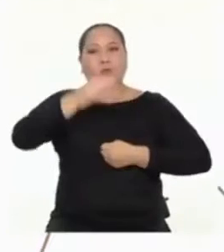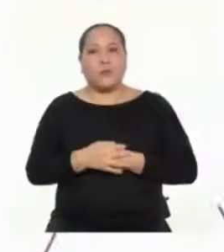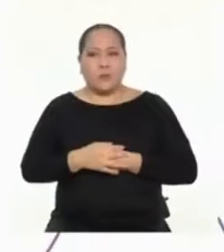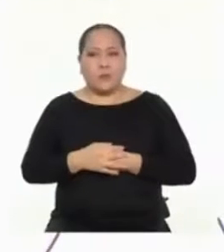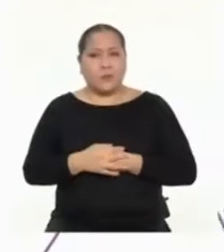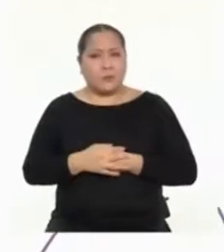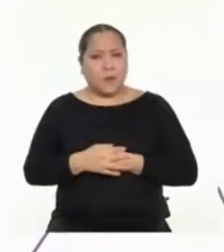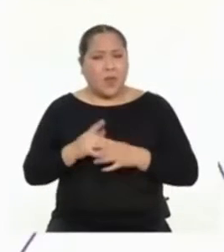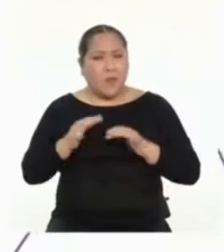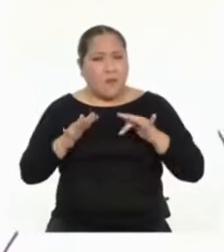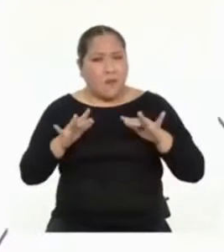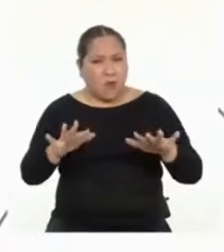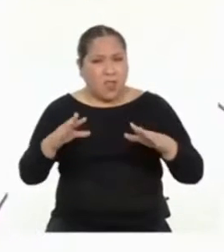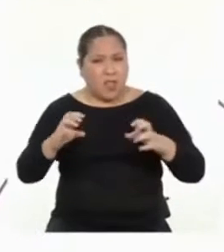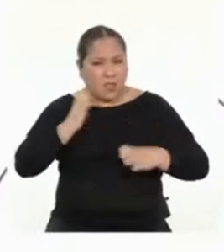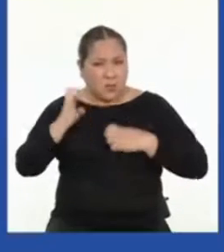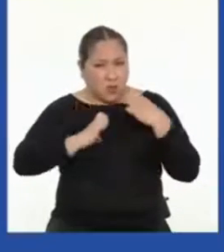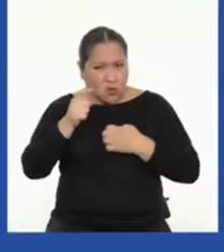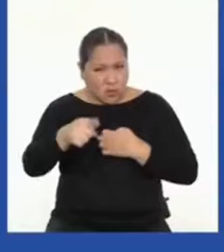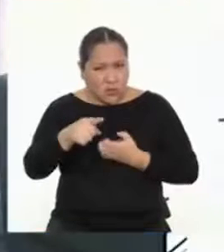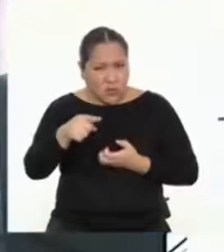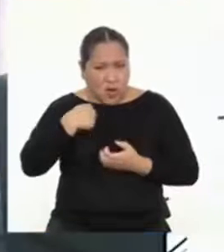¿Influyen las emociones en el aprendizaje?